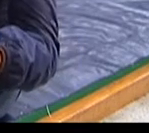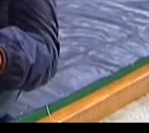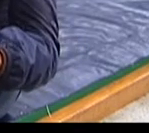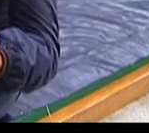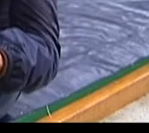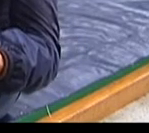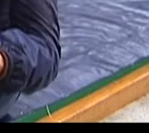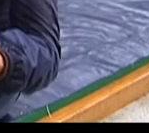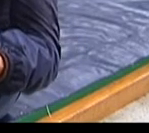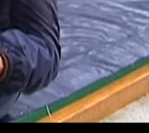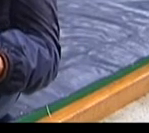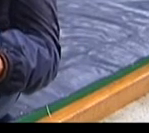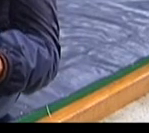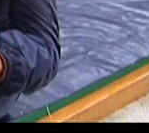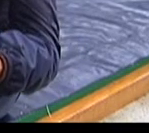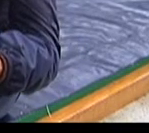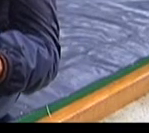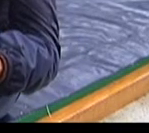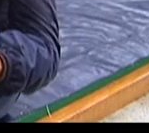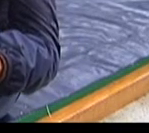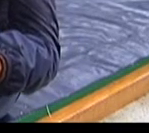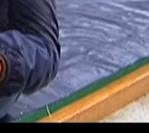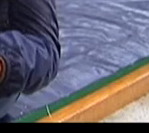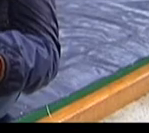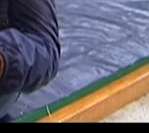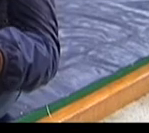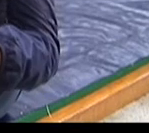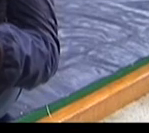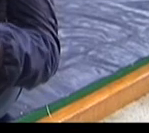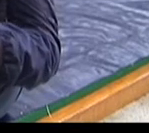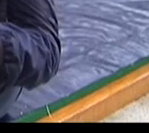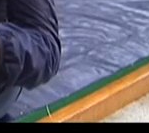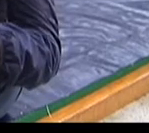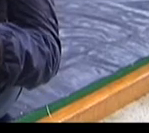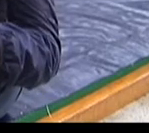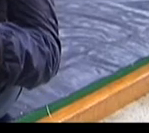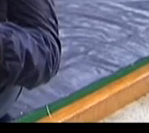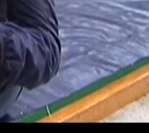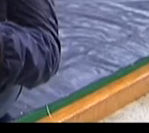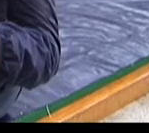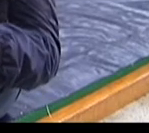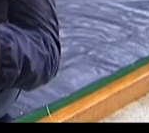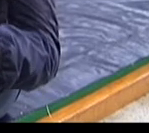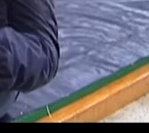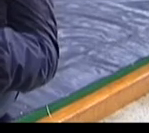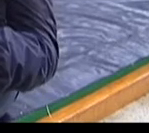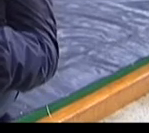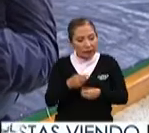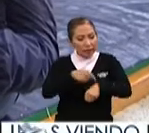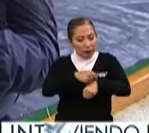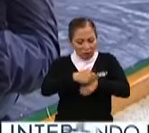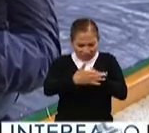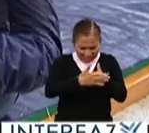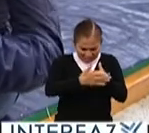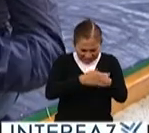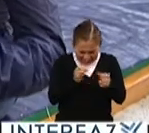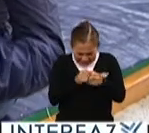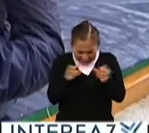esa falta de sueño a través de mi alimentación a través de compactar horarios